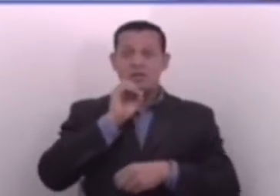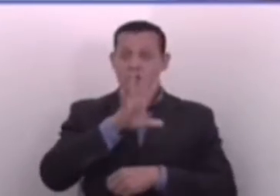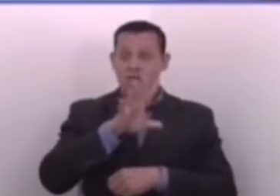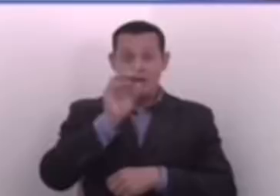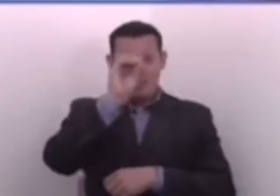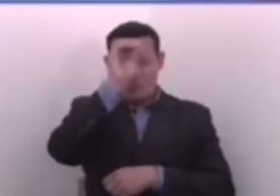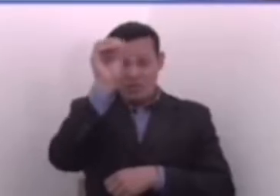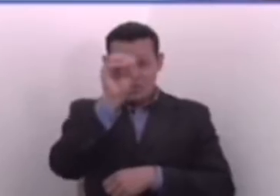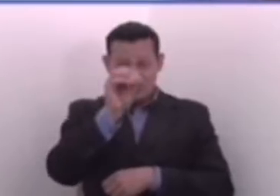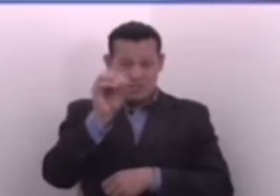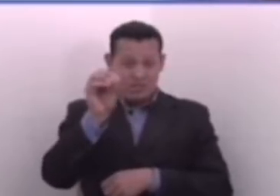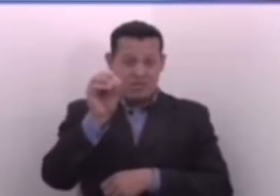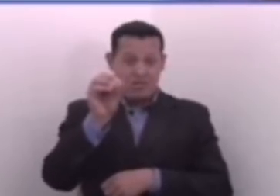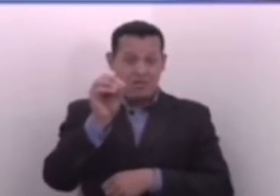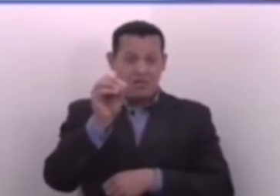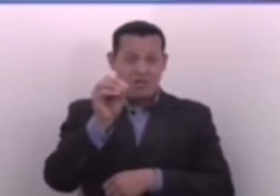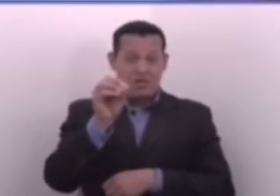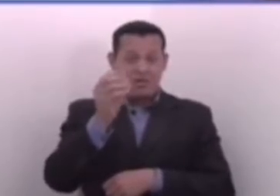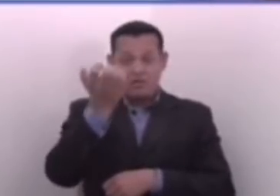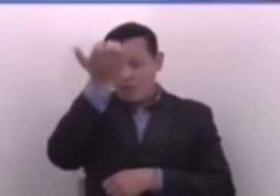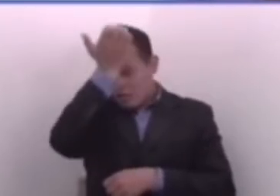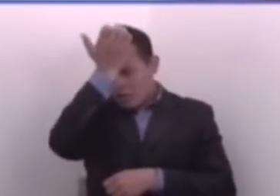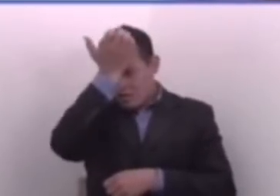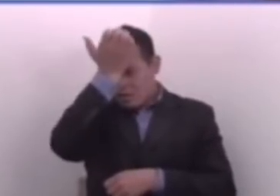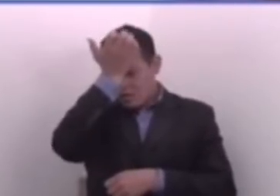porcentajes, de errores.